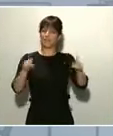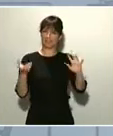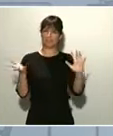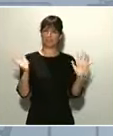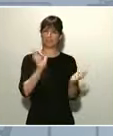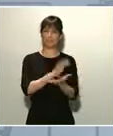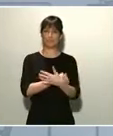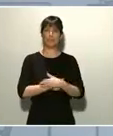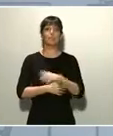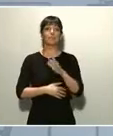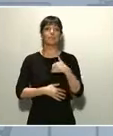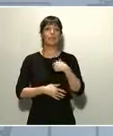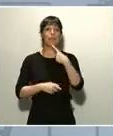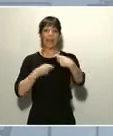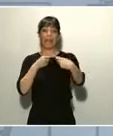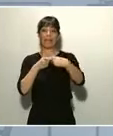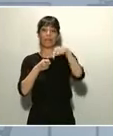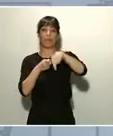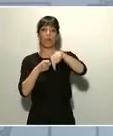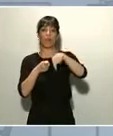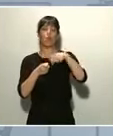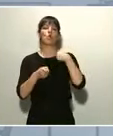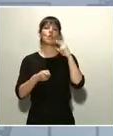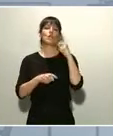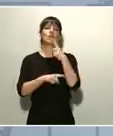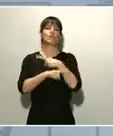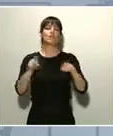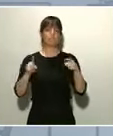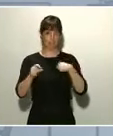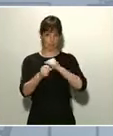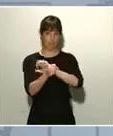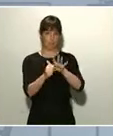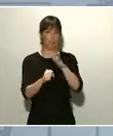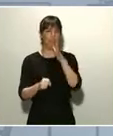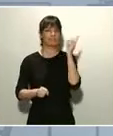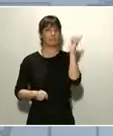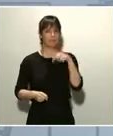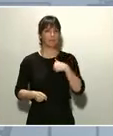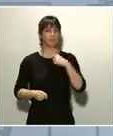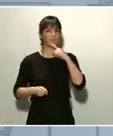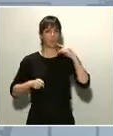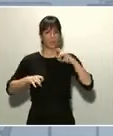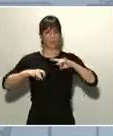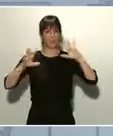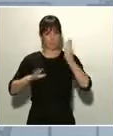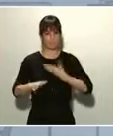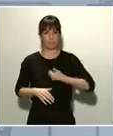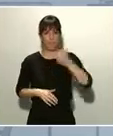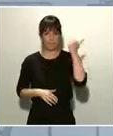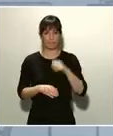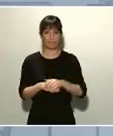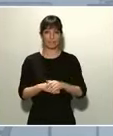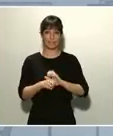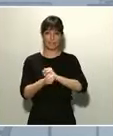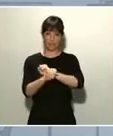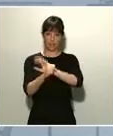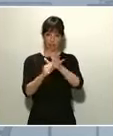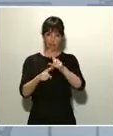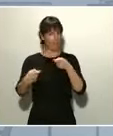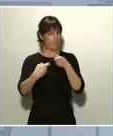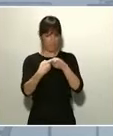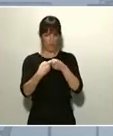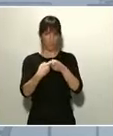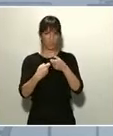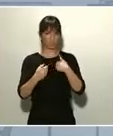enemigo, al que ahora sabemos mucho más dañino. Estamos luchando contra un enemigo al que vamos a vencer y al que